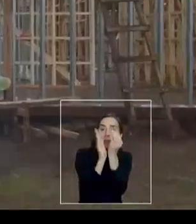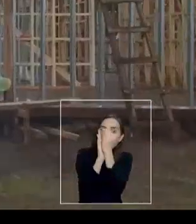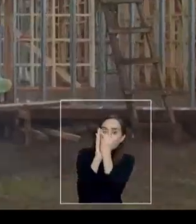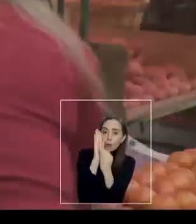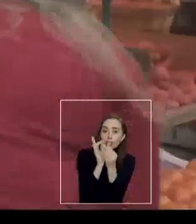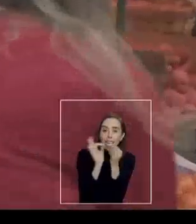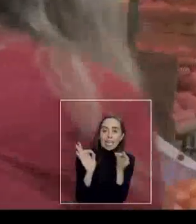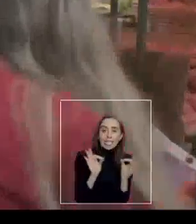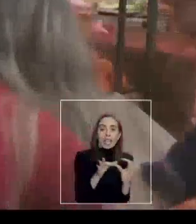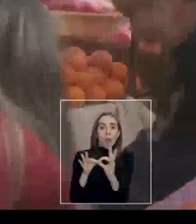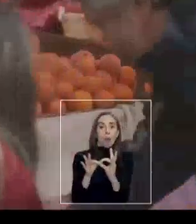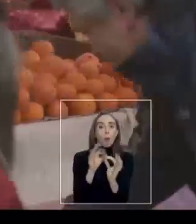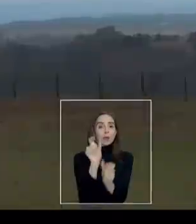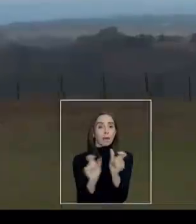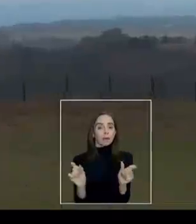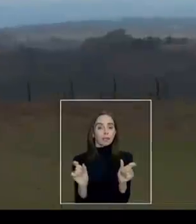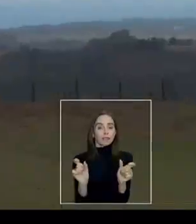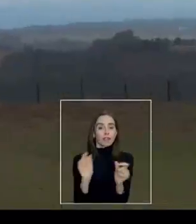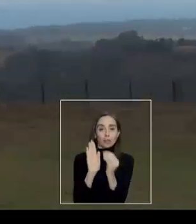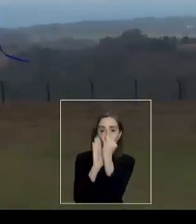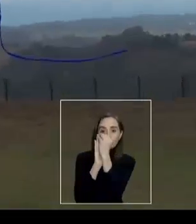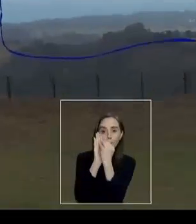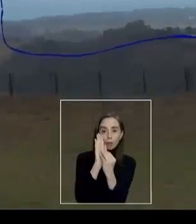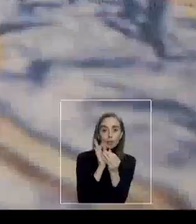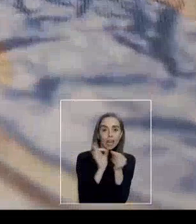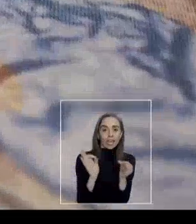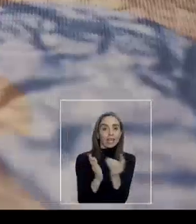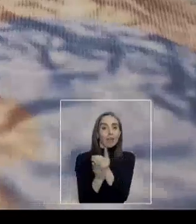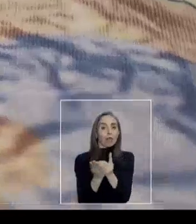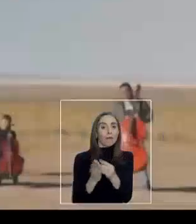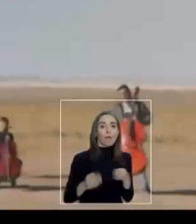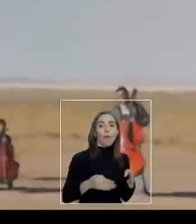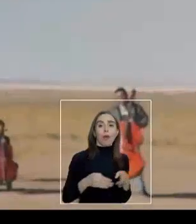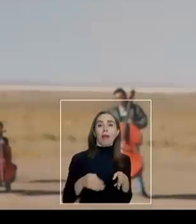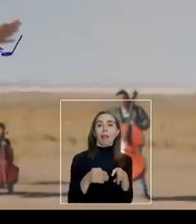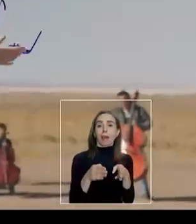Líneas que unen personas. Líneas que dibujen caminos.